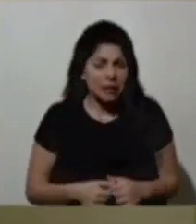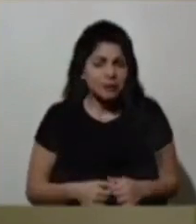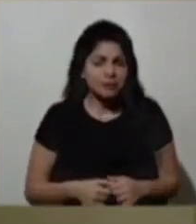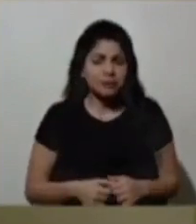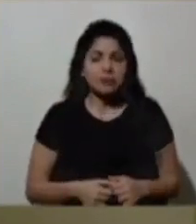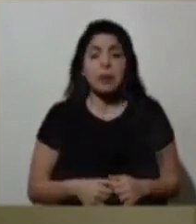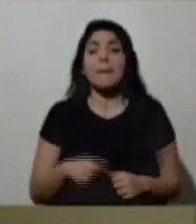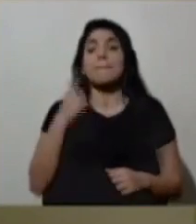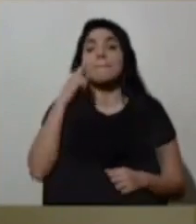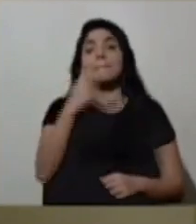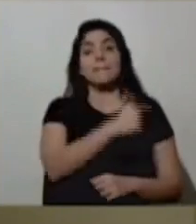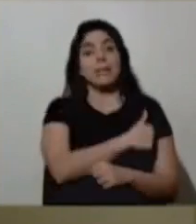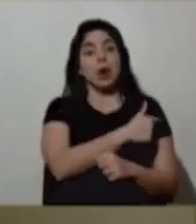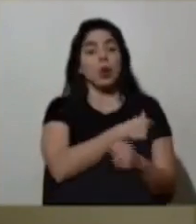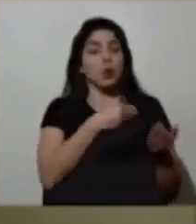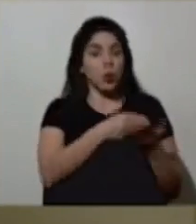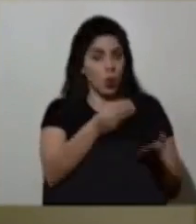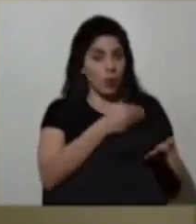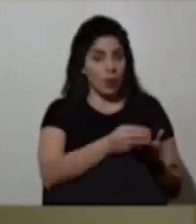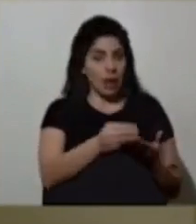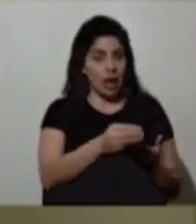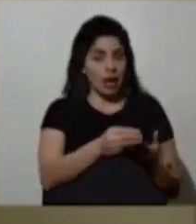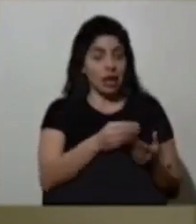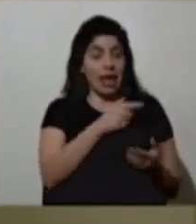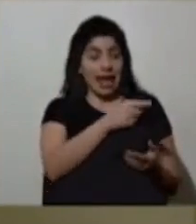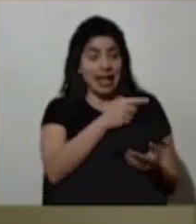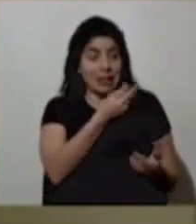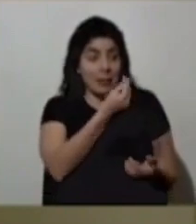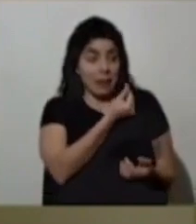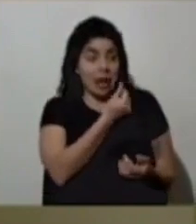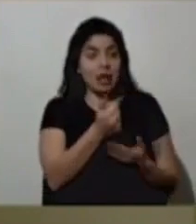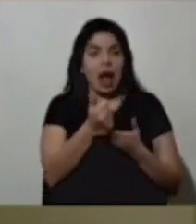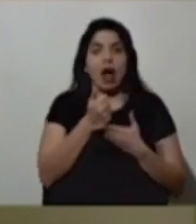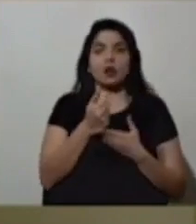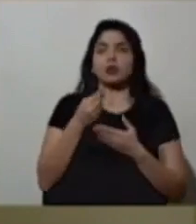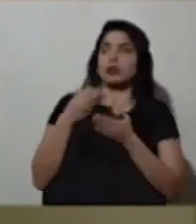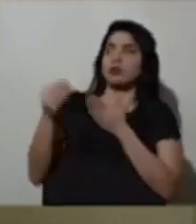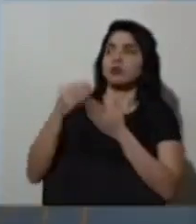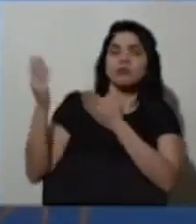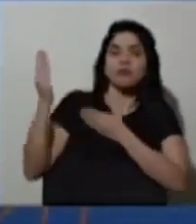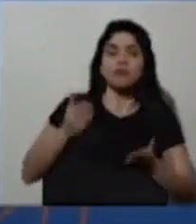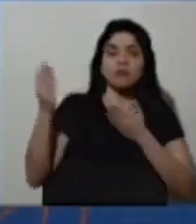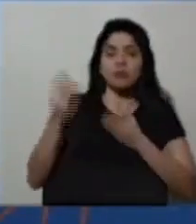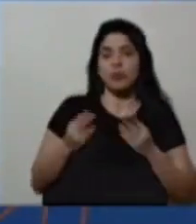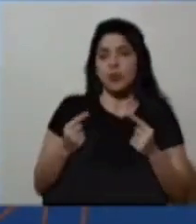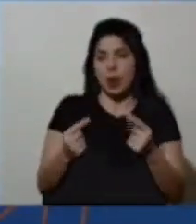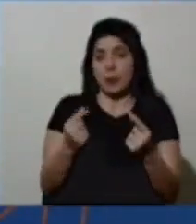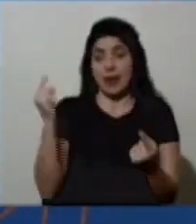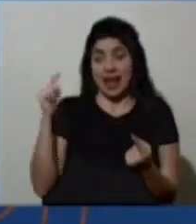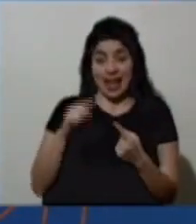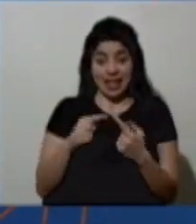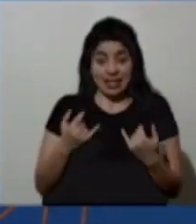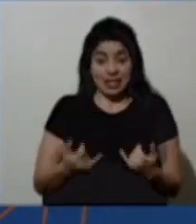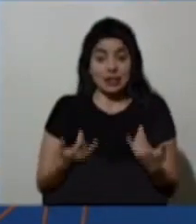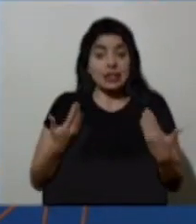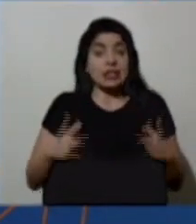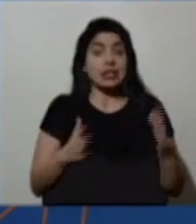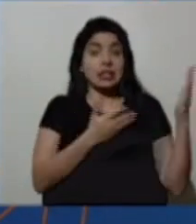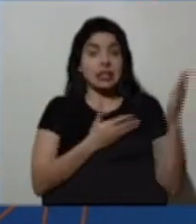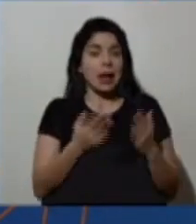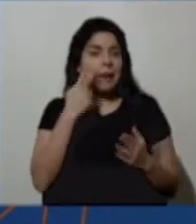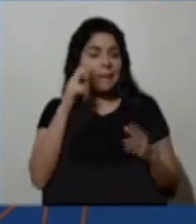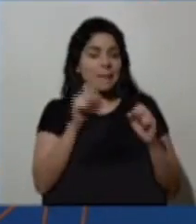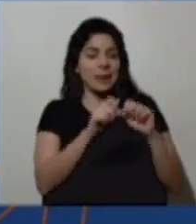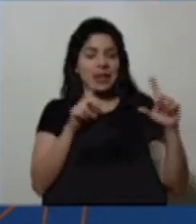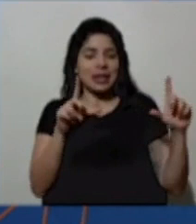compra de las vacunas y poder acelerar su llegada. Hasta este momento hemos recibido, como se ve en la